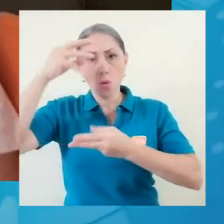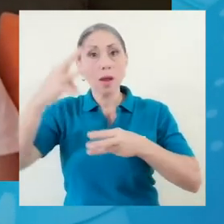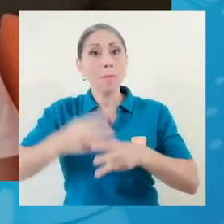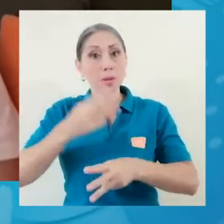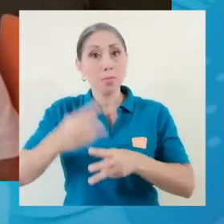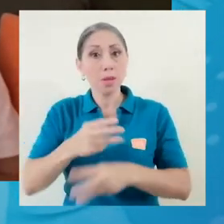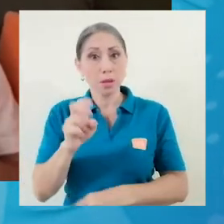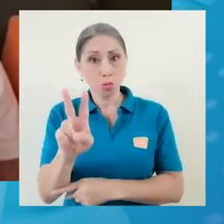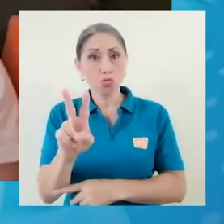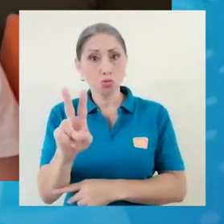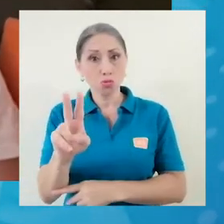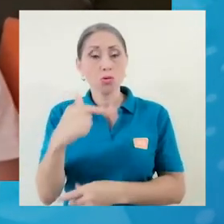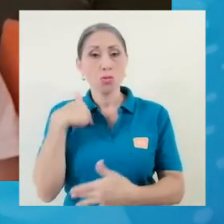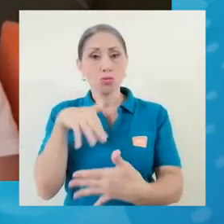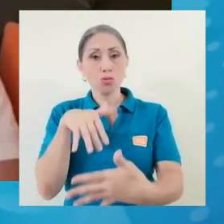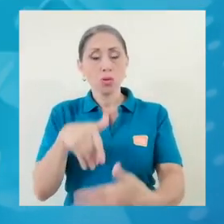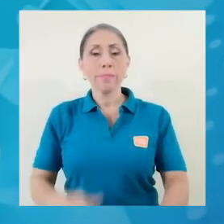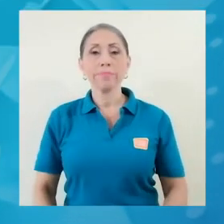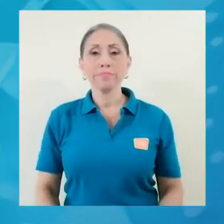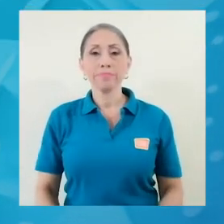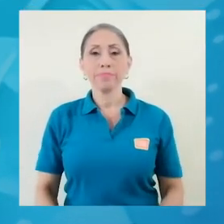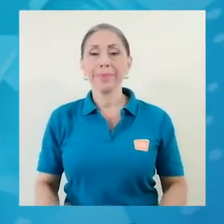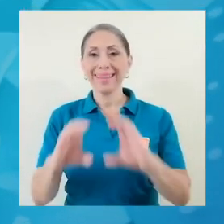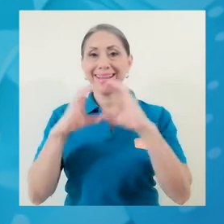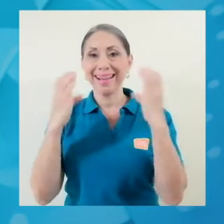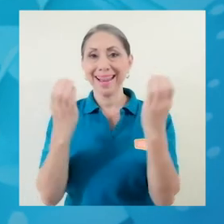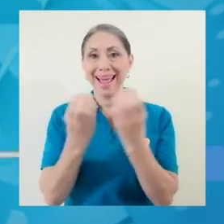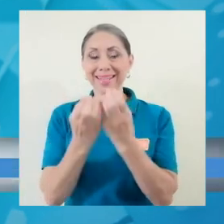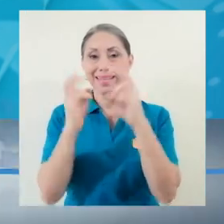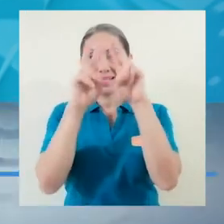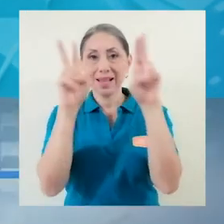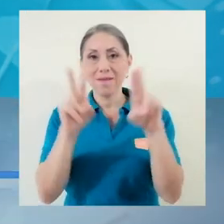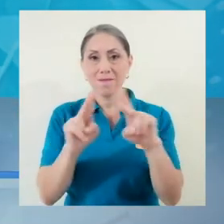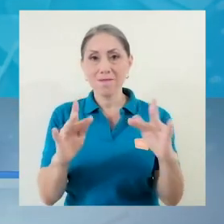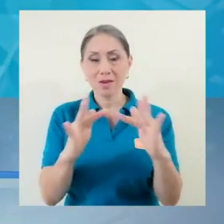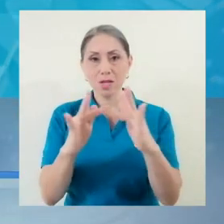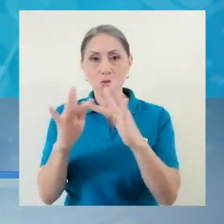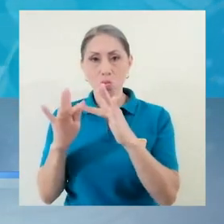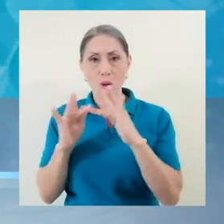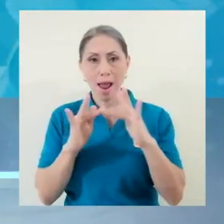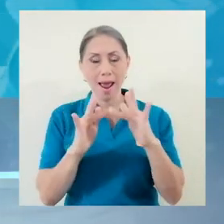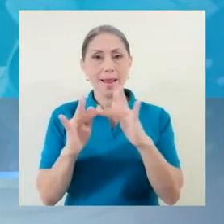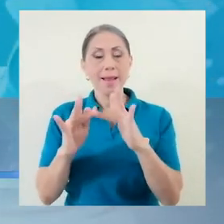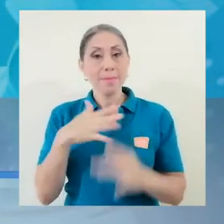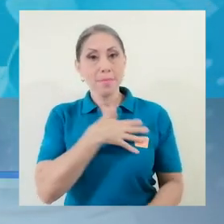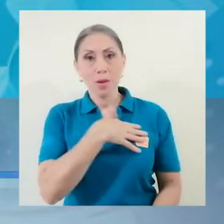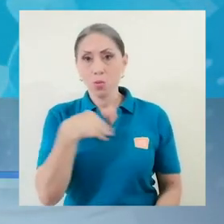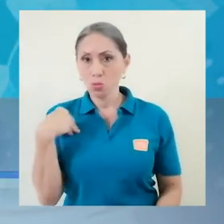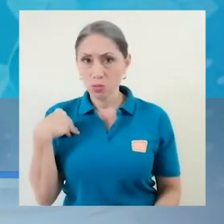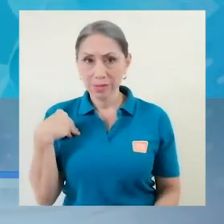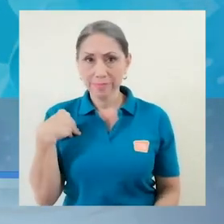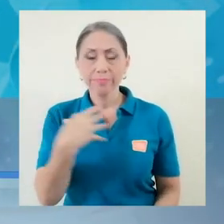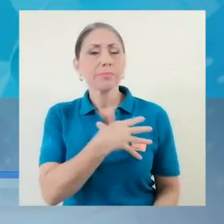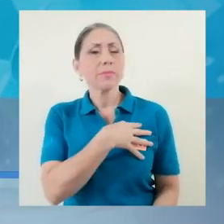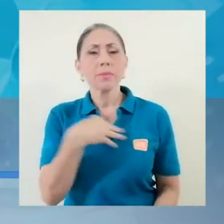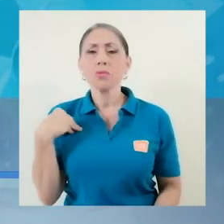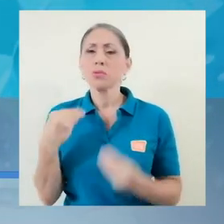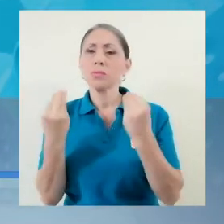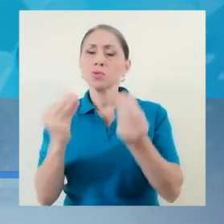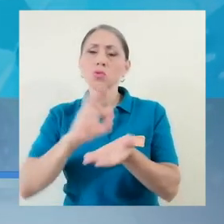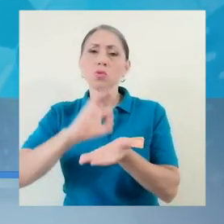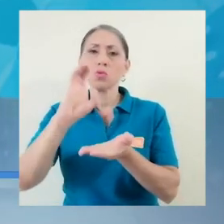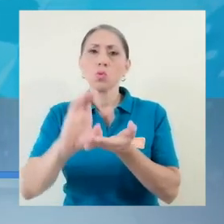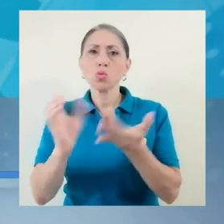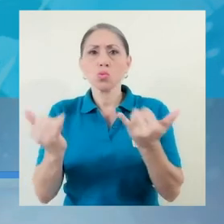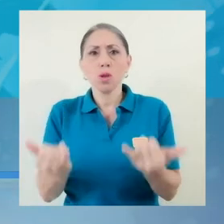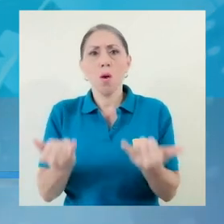que estoy llevando. Las clases virtuales me gustan, me gustan mucho los cursos